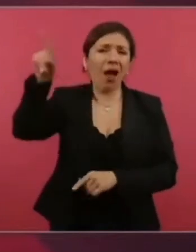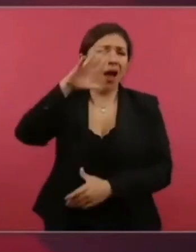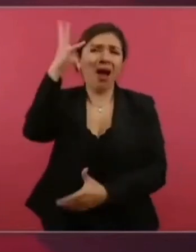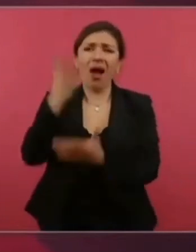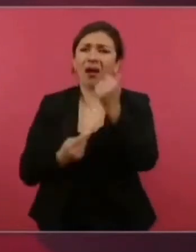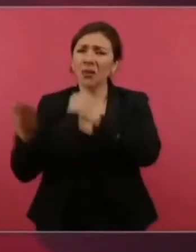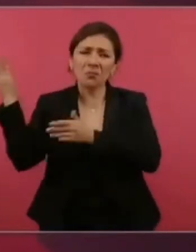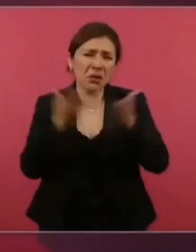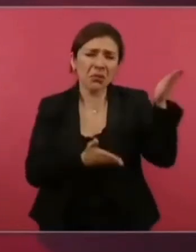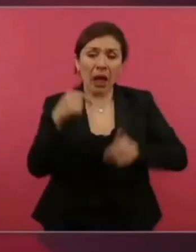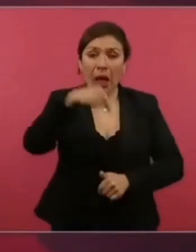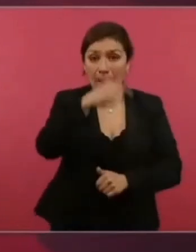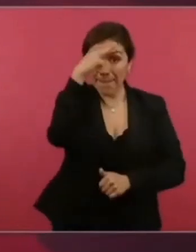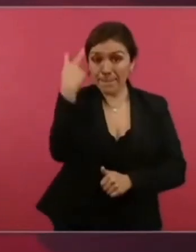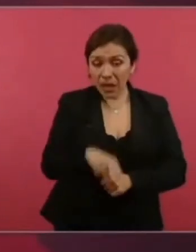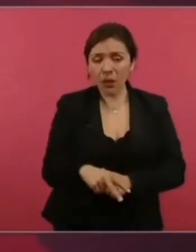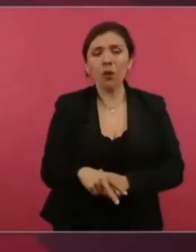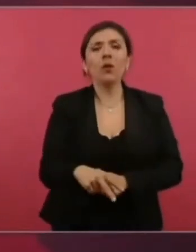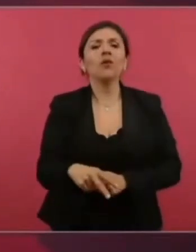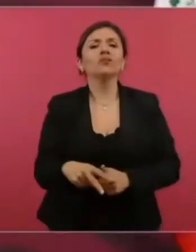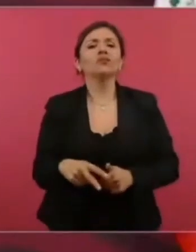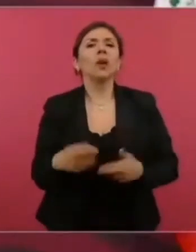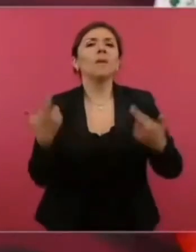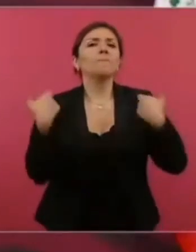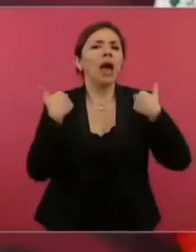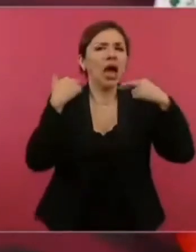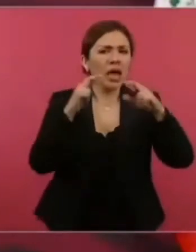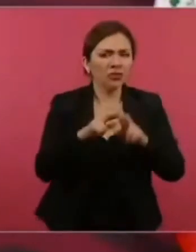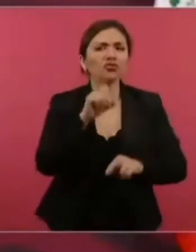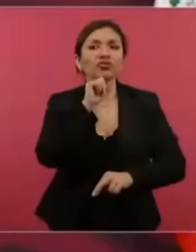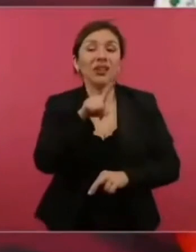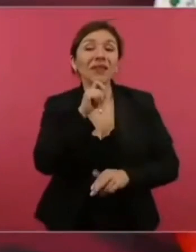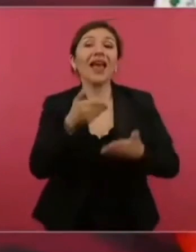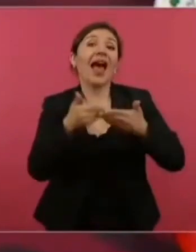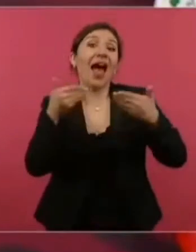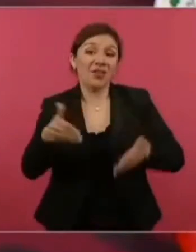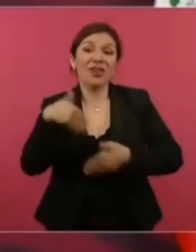maestros, ahora me voy a reunir con ellos,